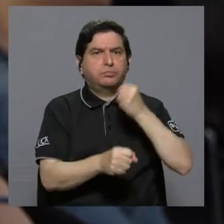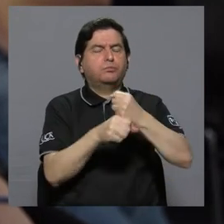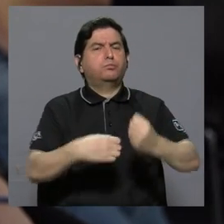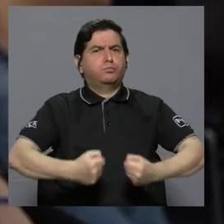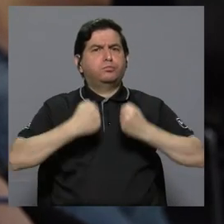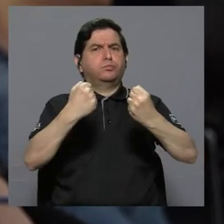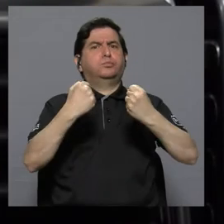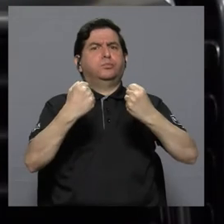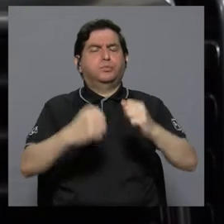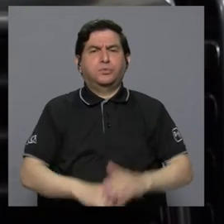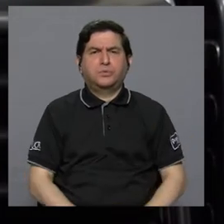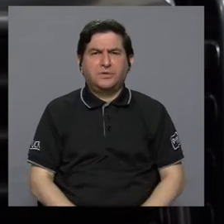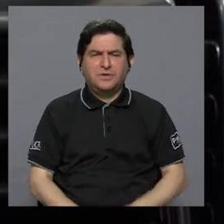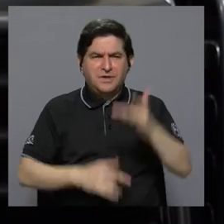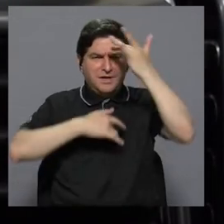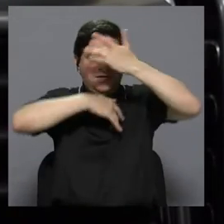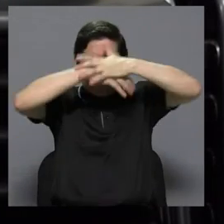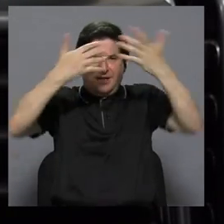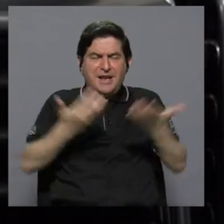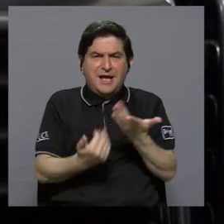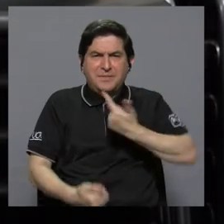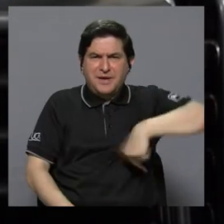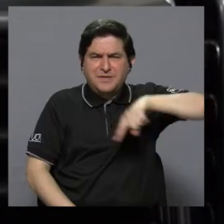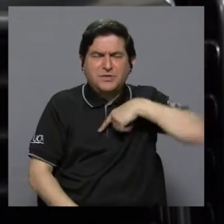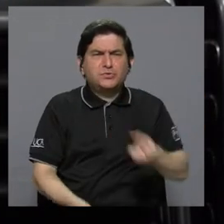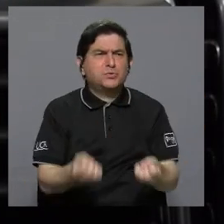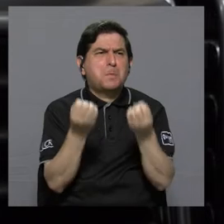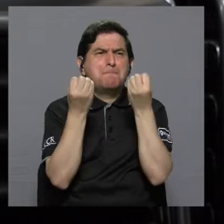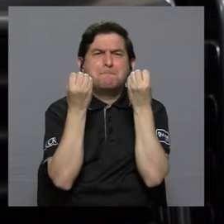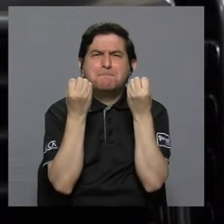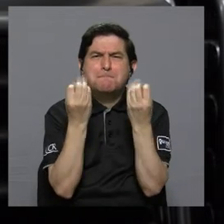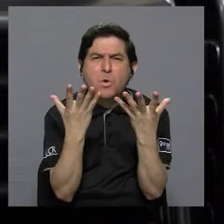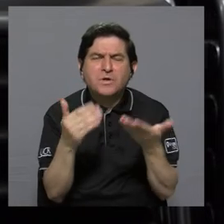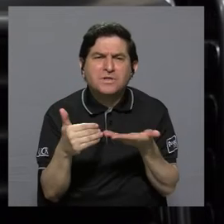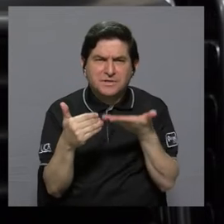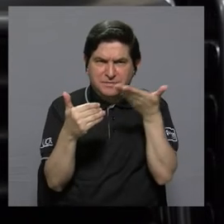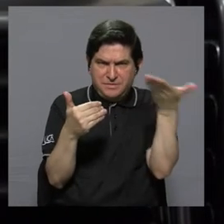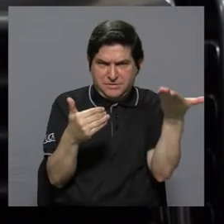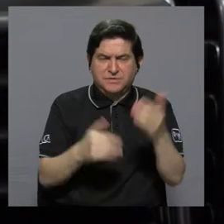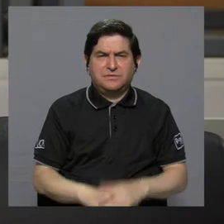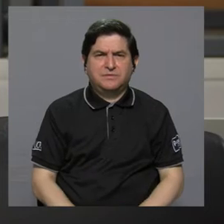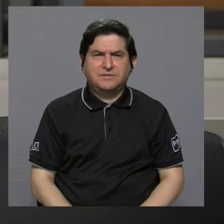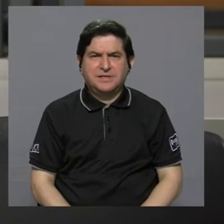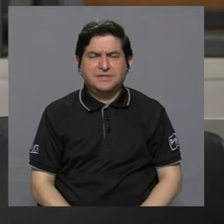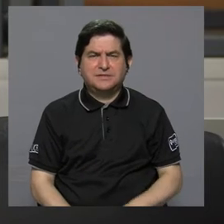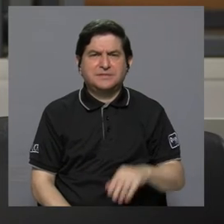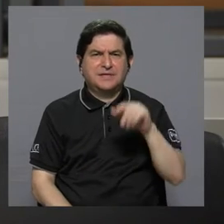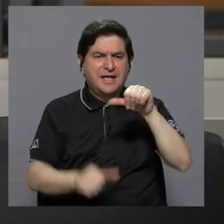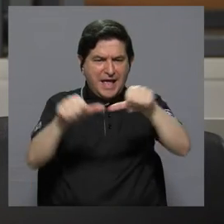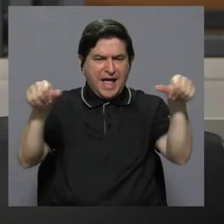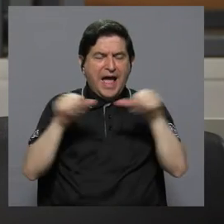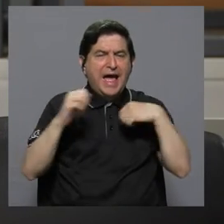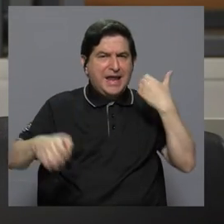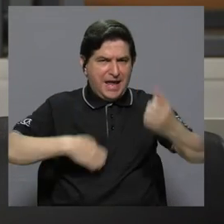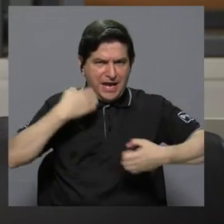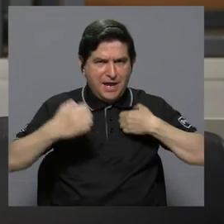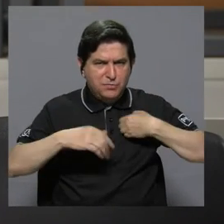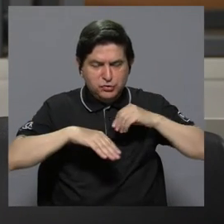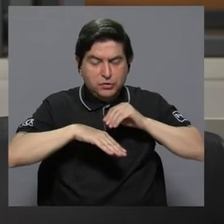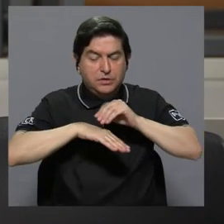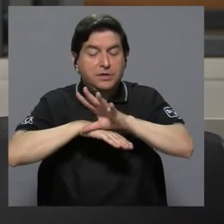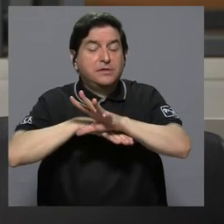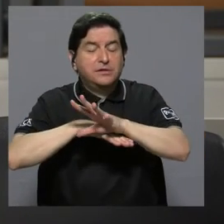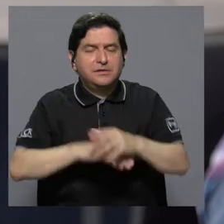también hay que trabajar muy fuerte. La pandemia nos ha dejado muchísimos elementos que van más hacia el área